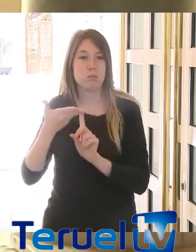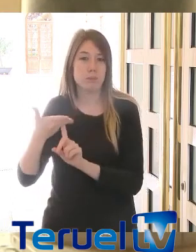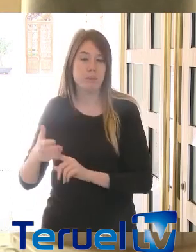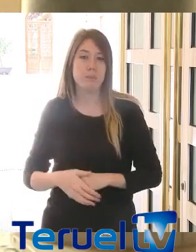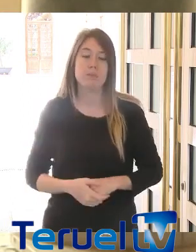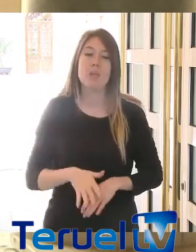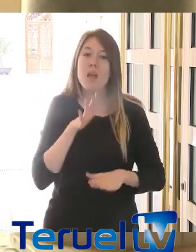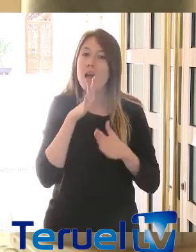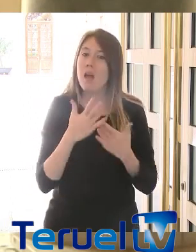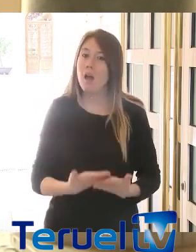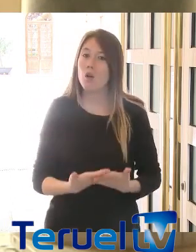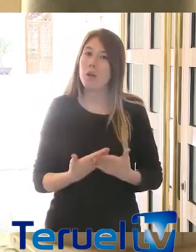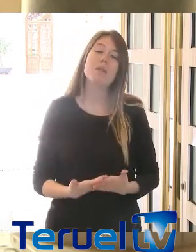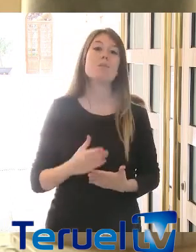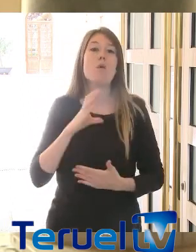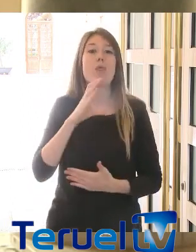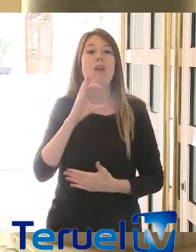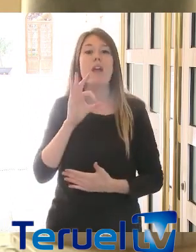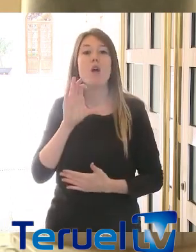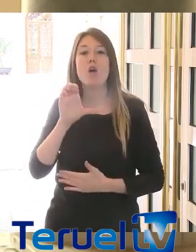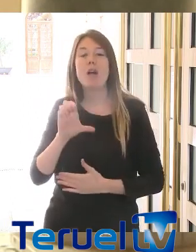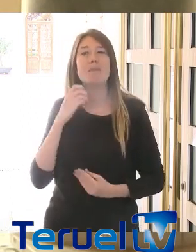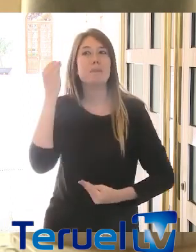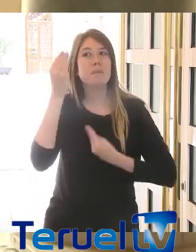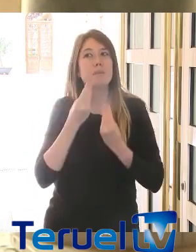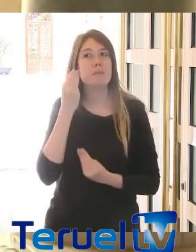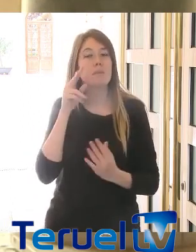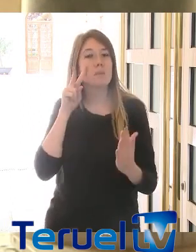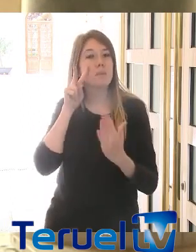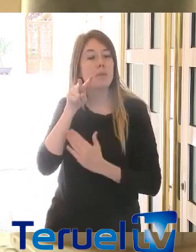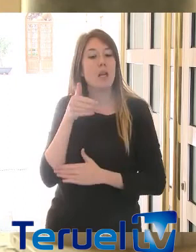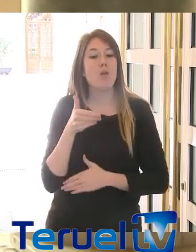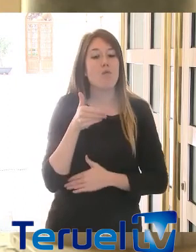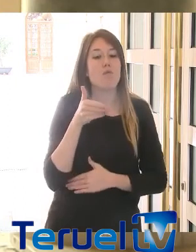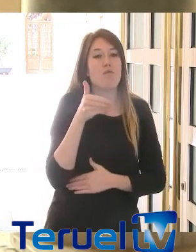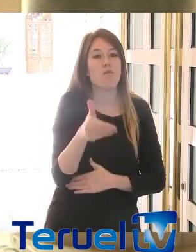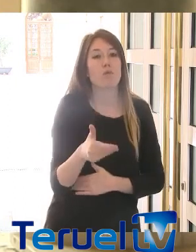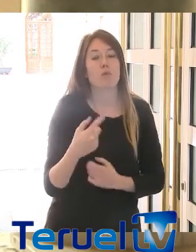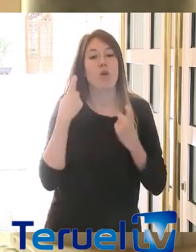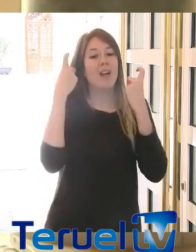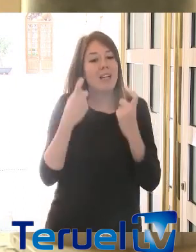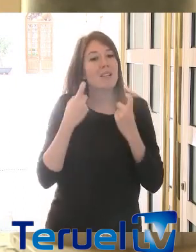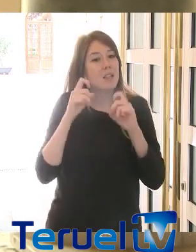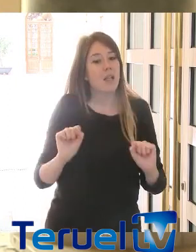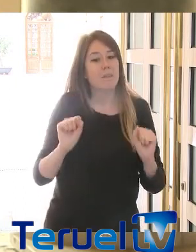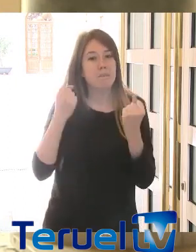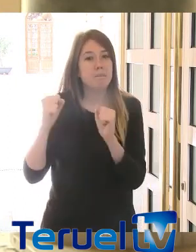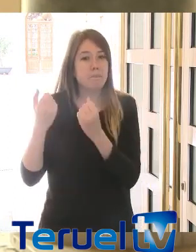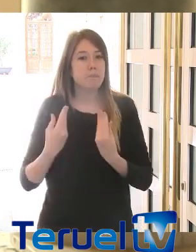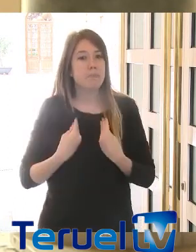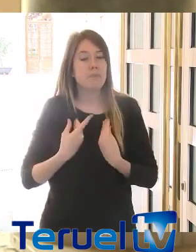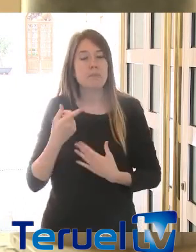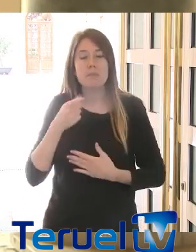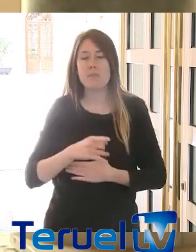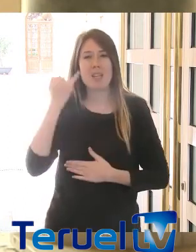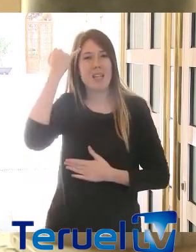Pero en estos momentos, desde COE, creemos que es un momento de mirar alto, de tener las puertas las miras altas y aparcar